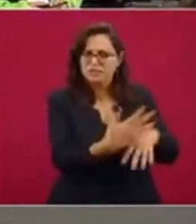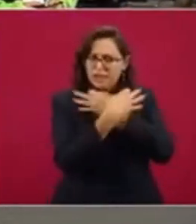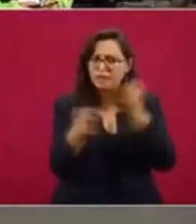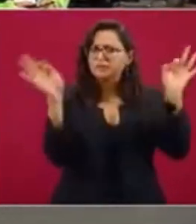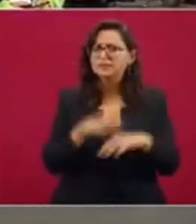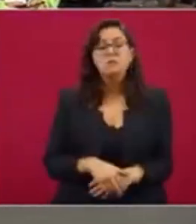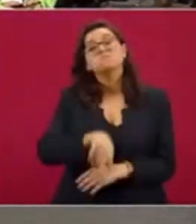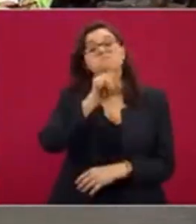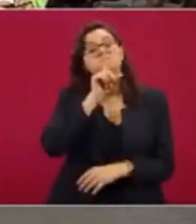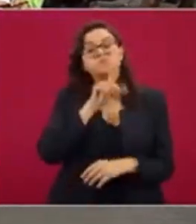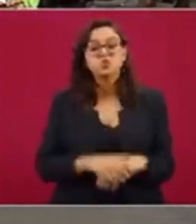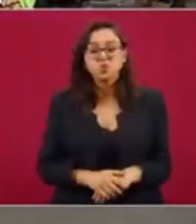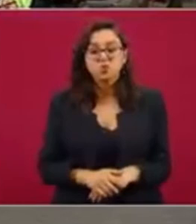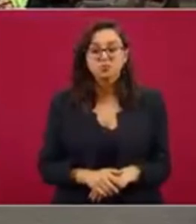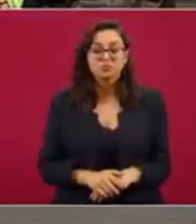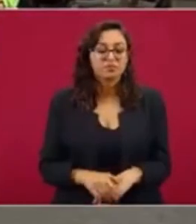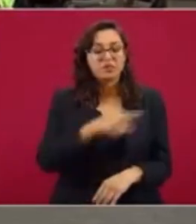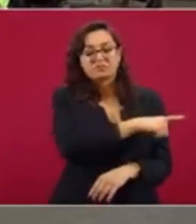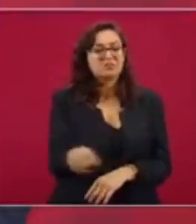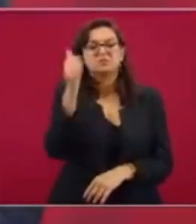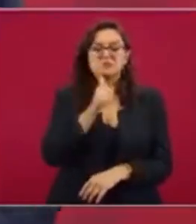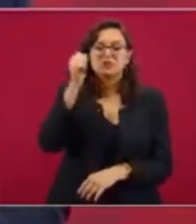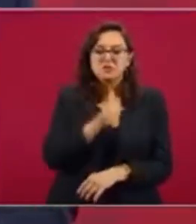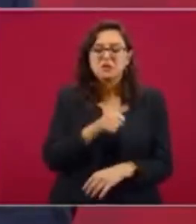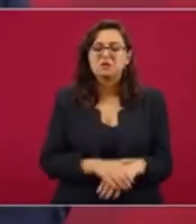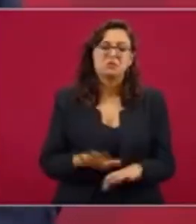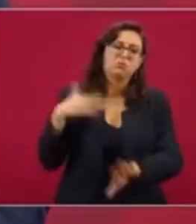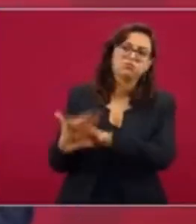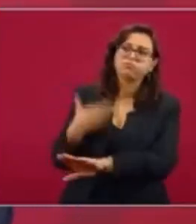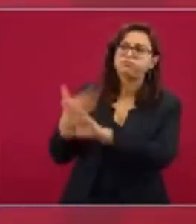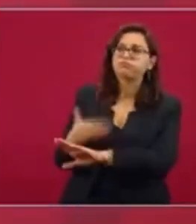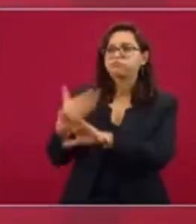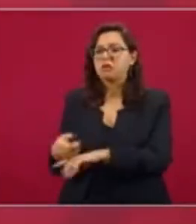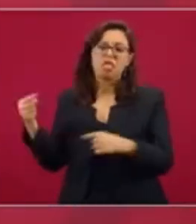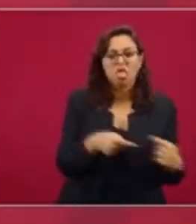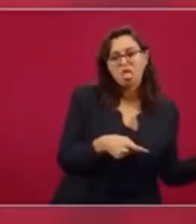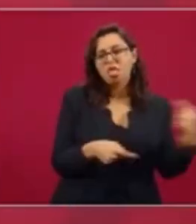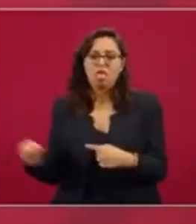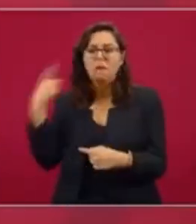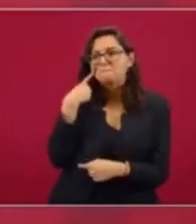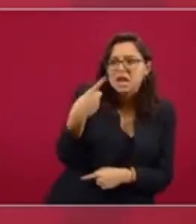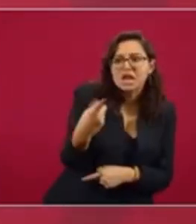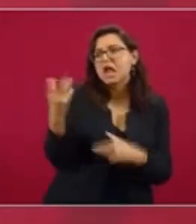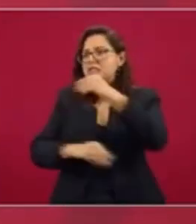Pero no. En las ocho columnas de las primeras planas, Bartlett le dijo a Adán, Adán le dijo a Bartlett,